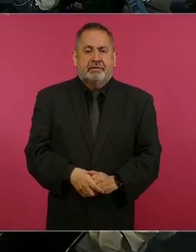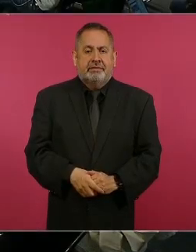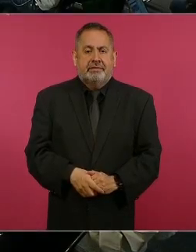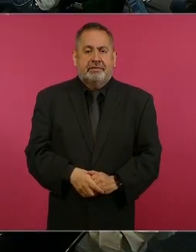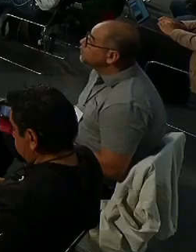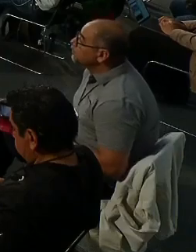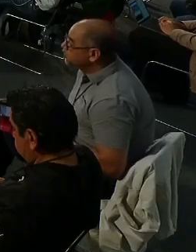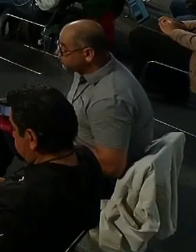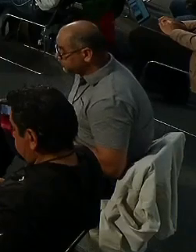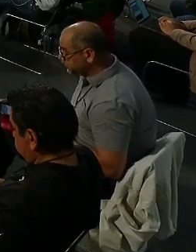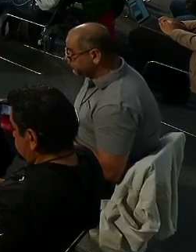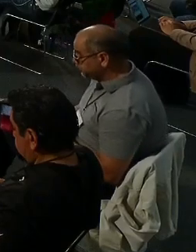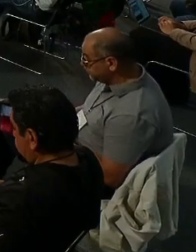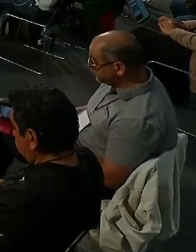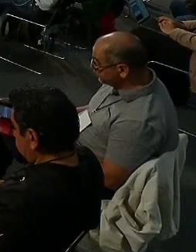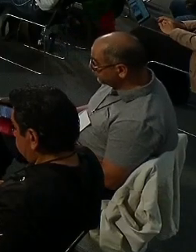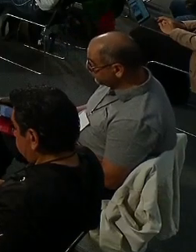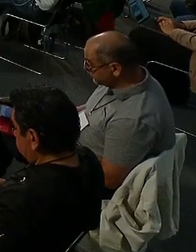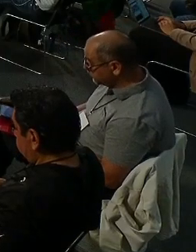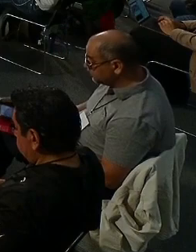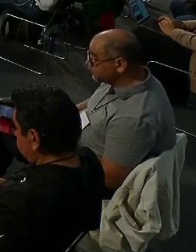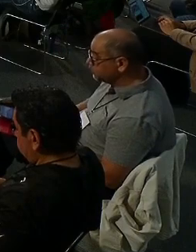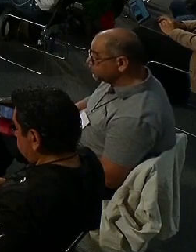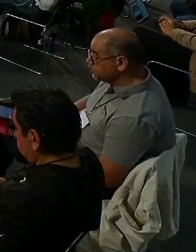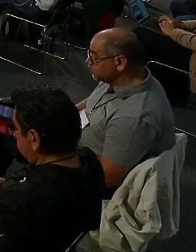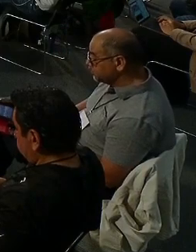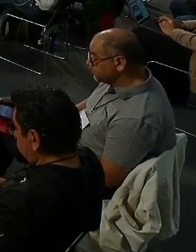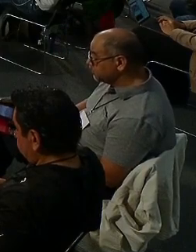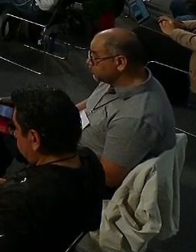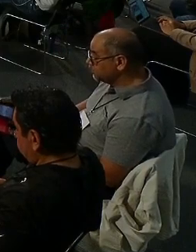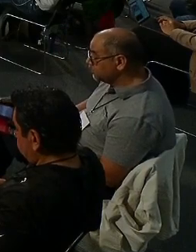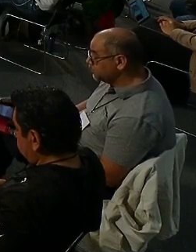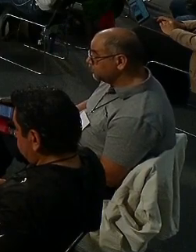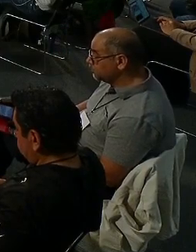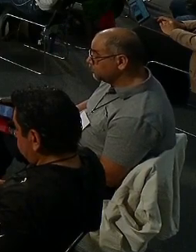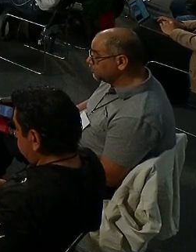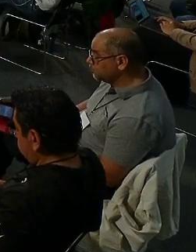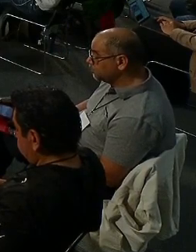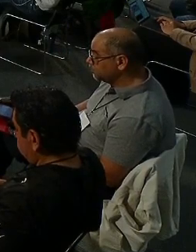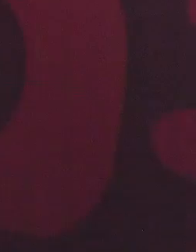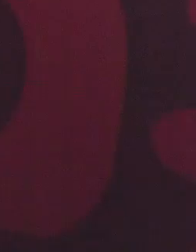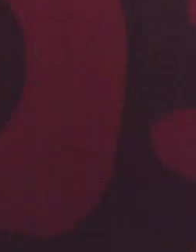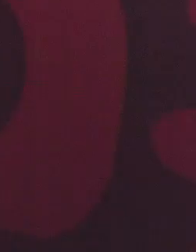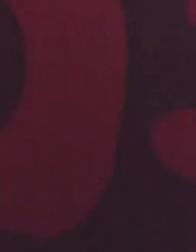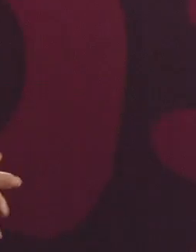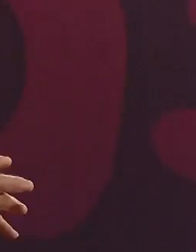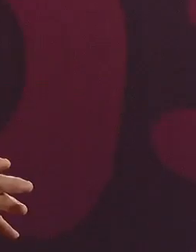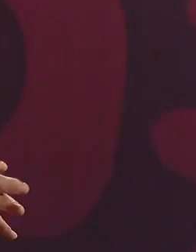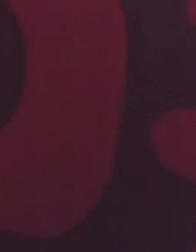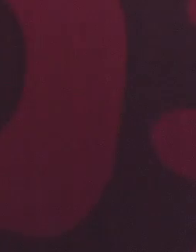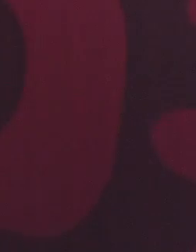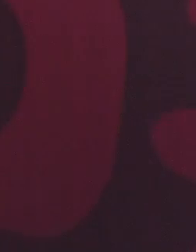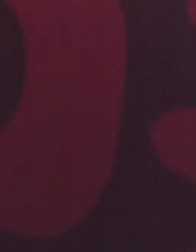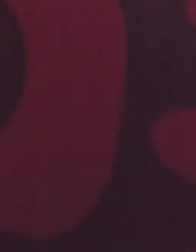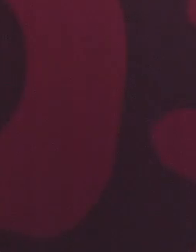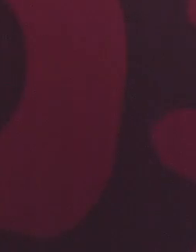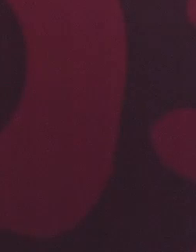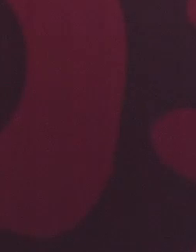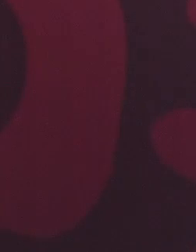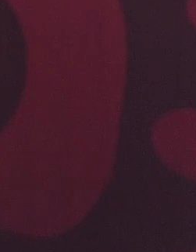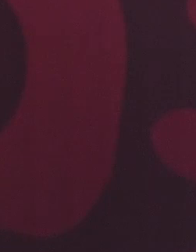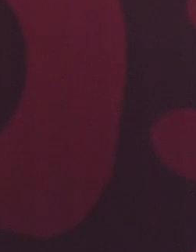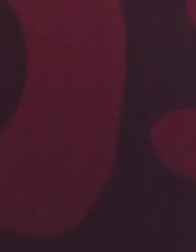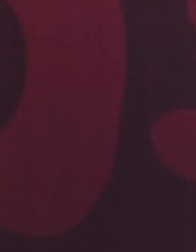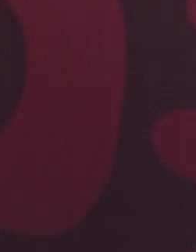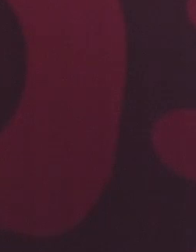No quiere decir que no estemos trabajando en la búsqueda de los jóvenes,